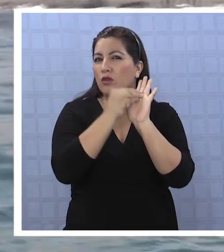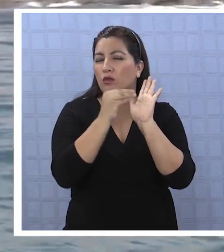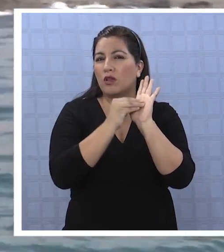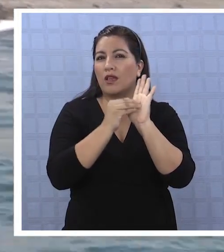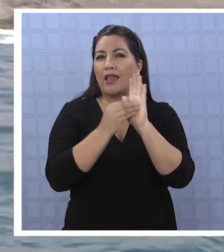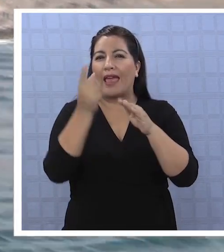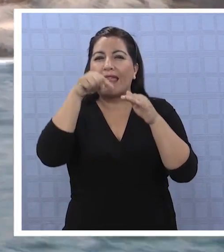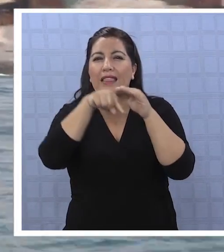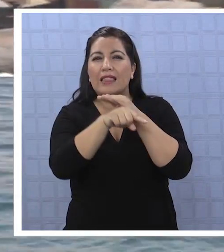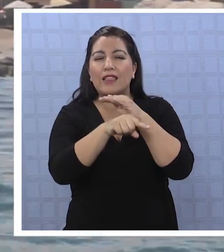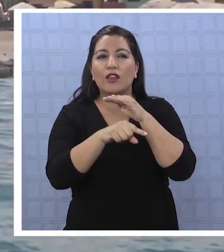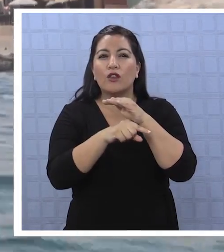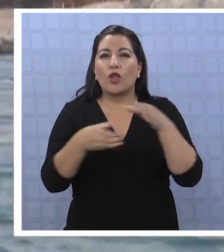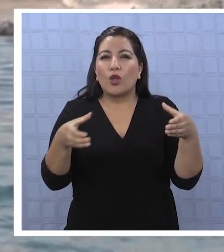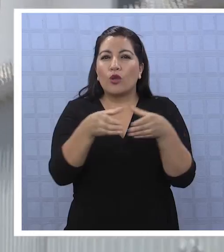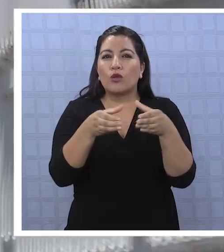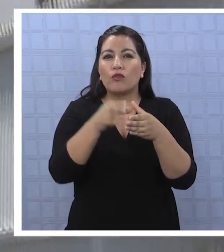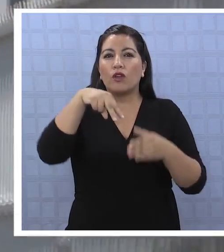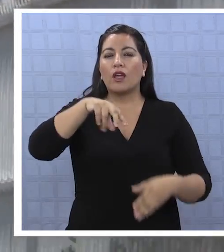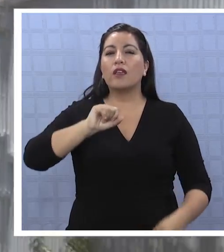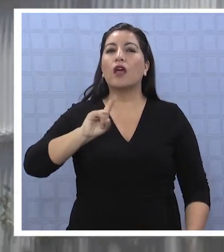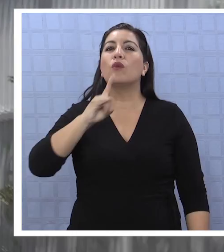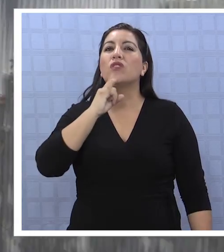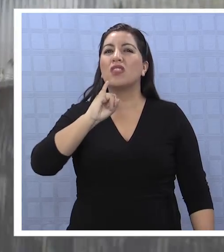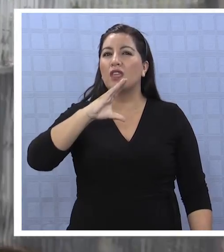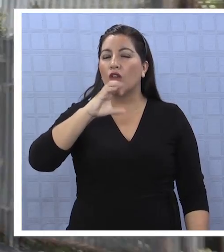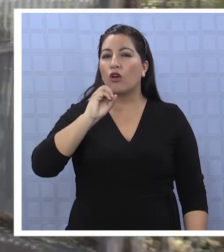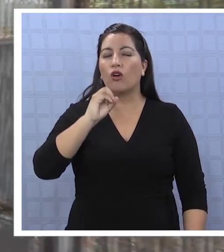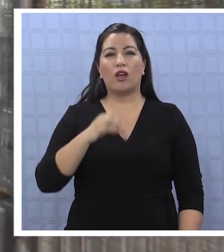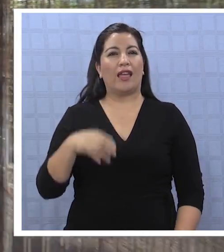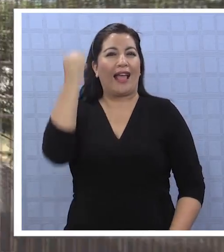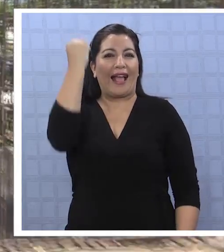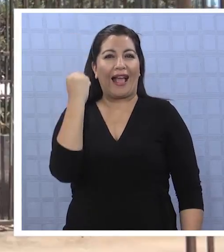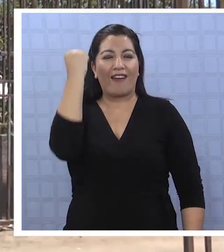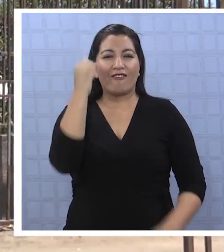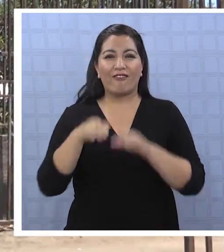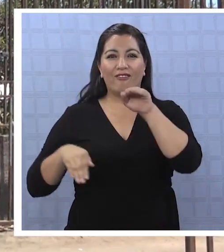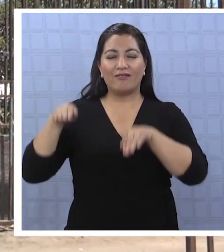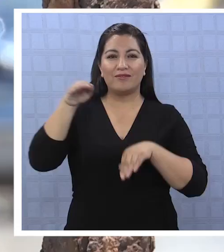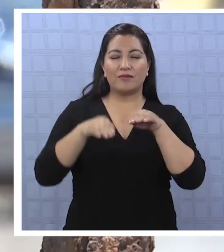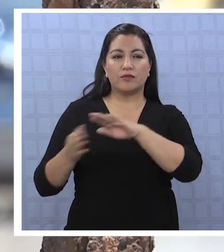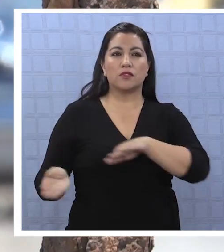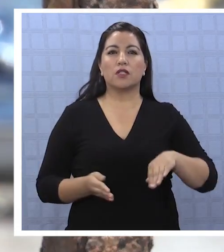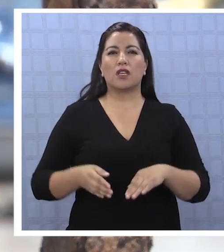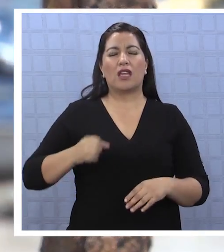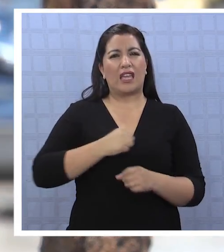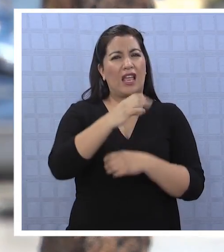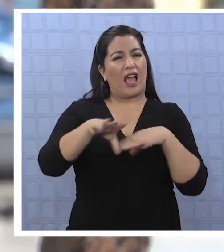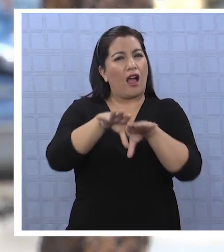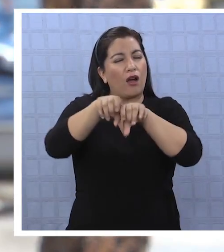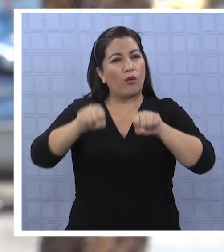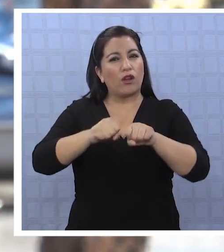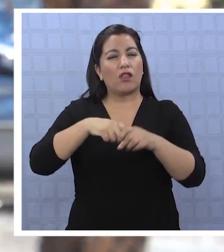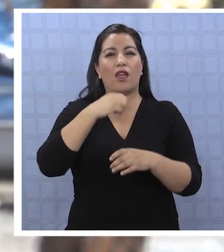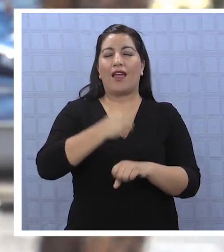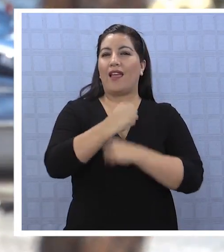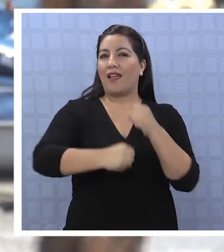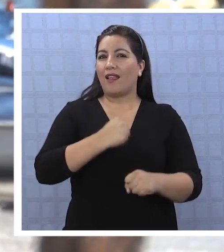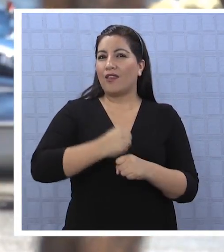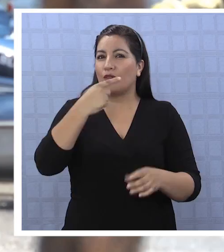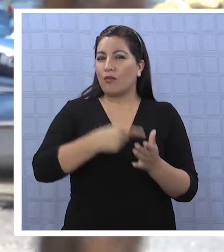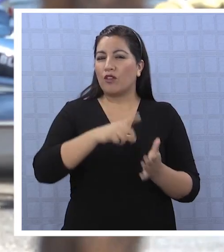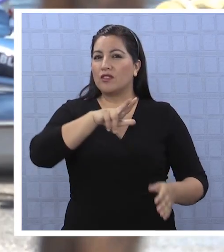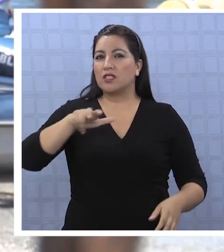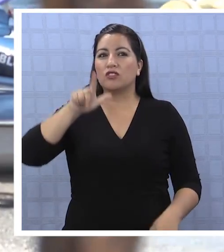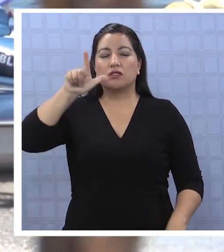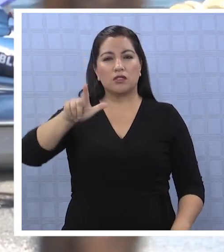Náutico en la península de Cabancha. El decreto 1939 del año 1977 garantiza libre acceso a